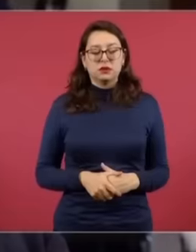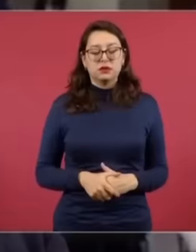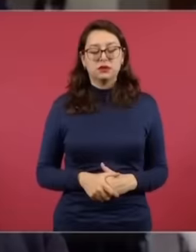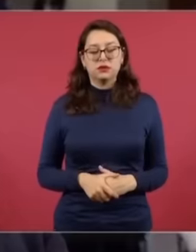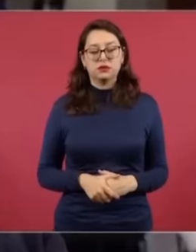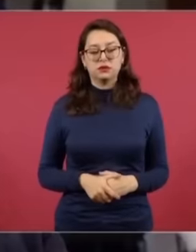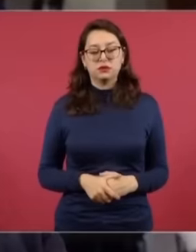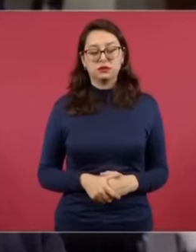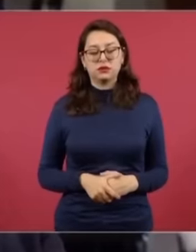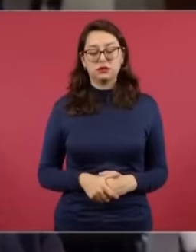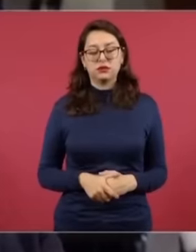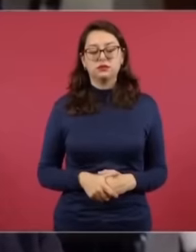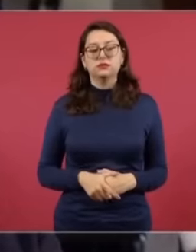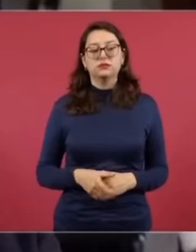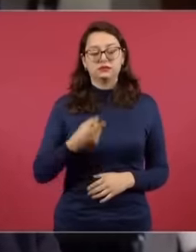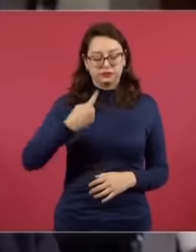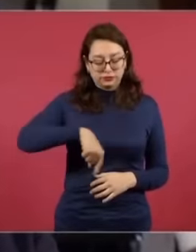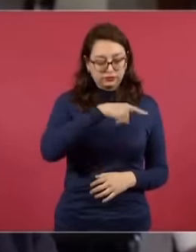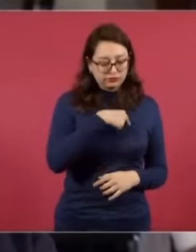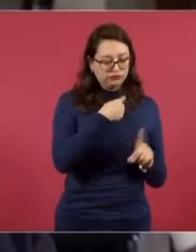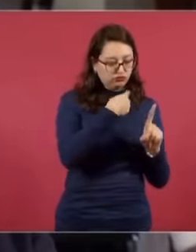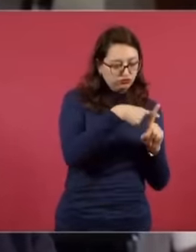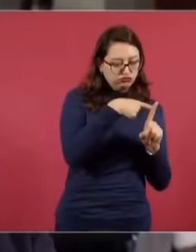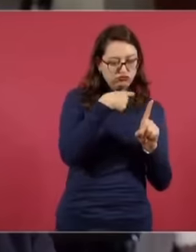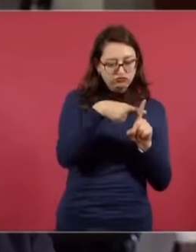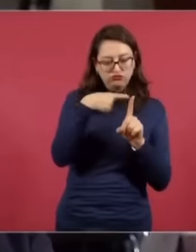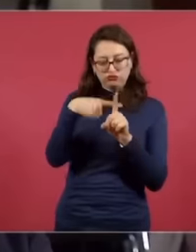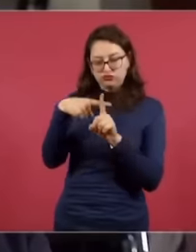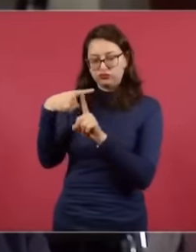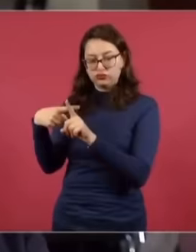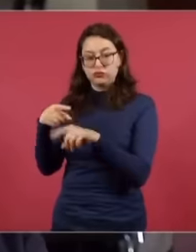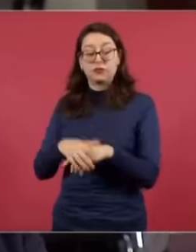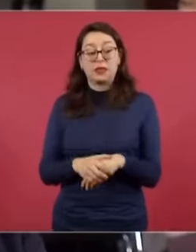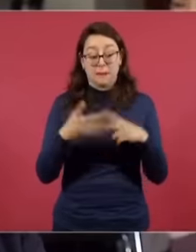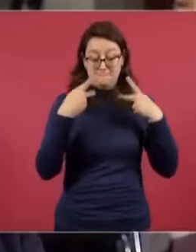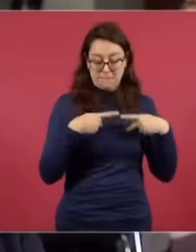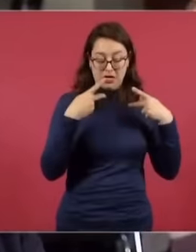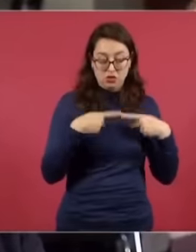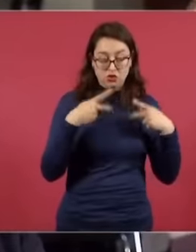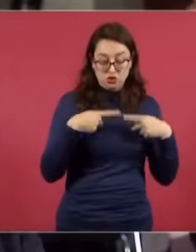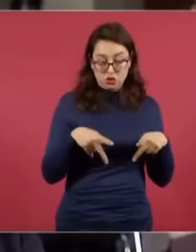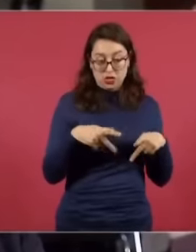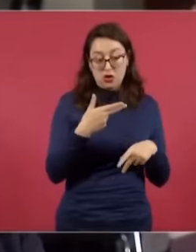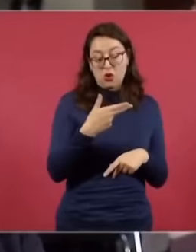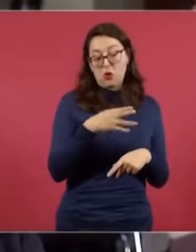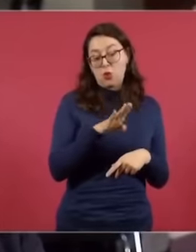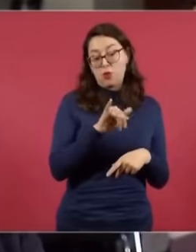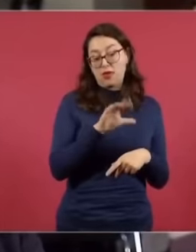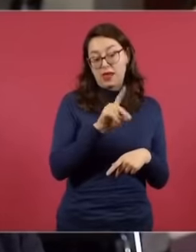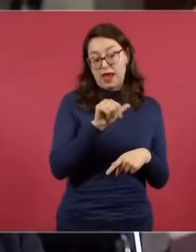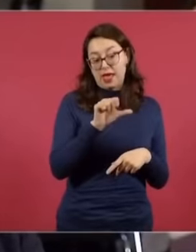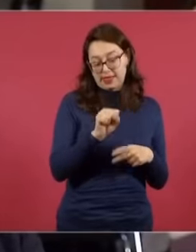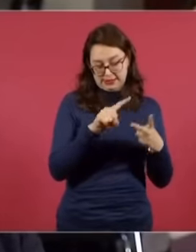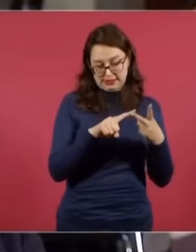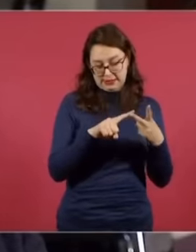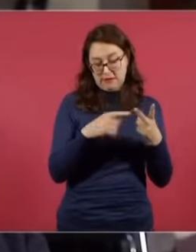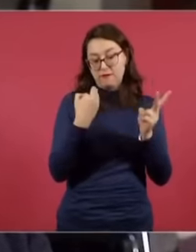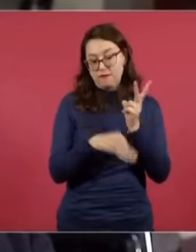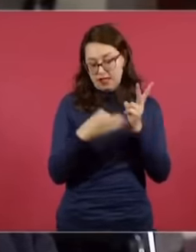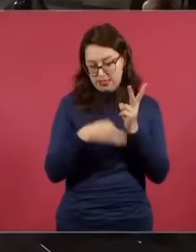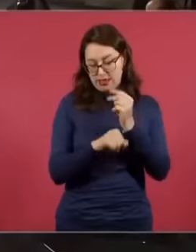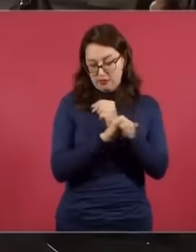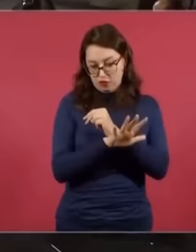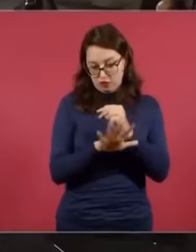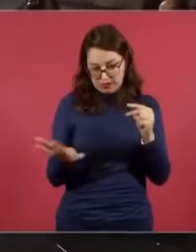México. Nosotros estamos sumando, contando esto que le llaman ustedes personas ubicadas o esto que llaman registro sin datos suficientes para identificar.